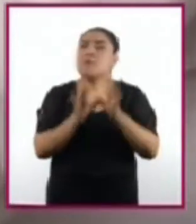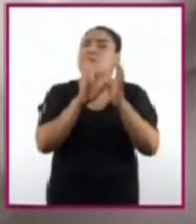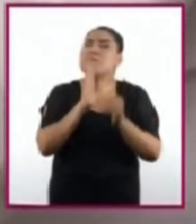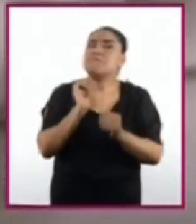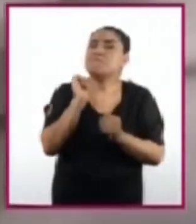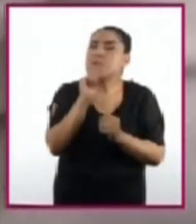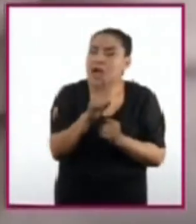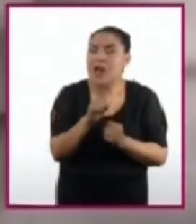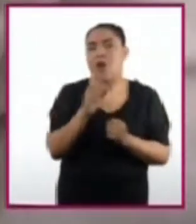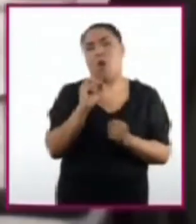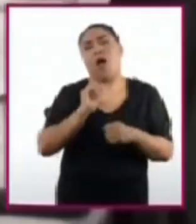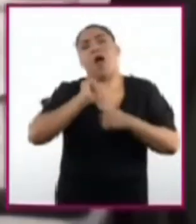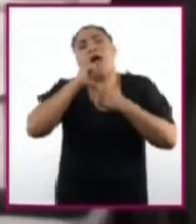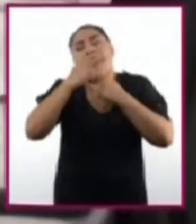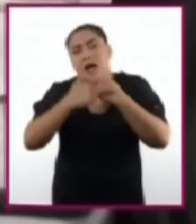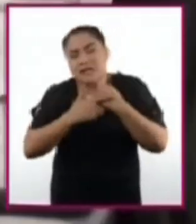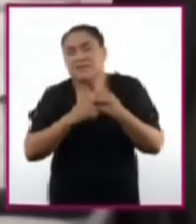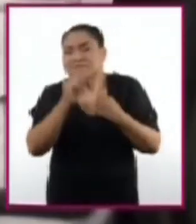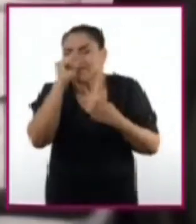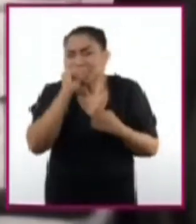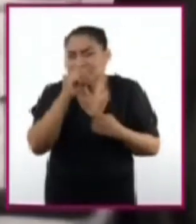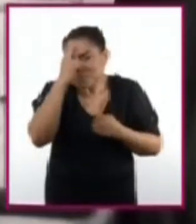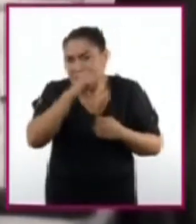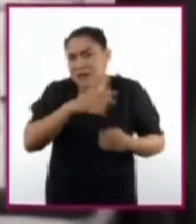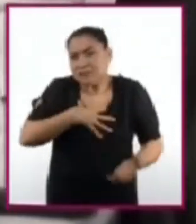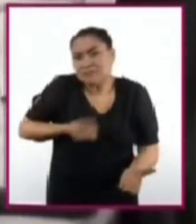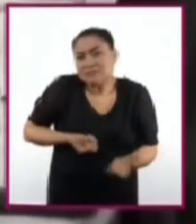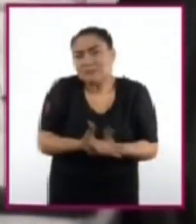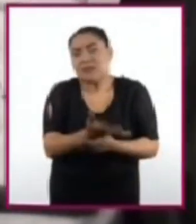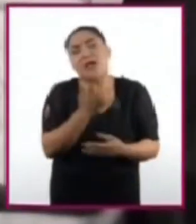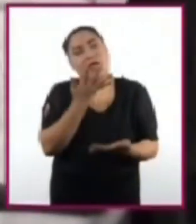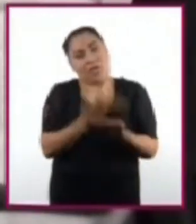cualquier condición que pudiera obstaculizar el parto.